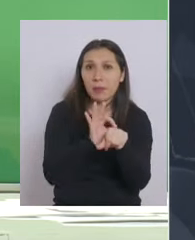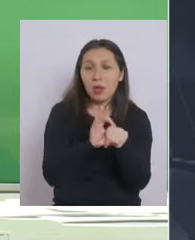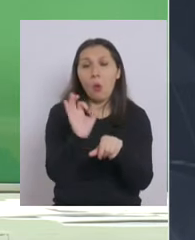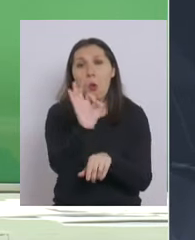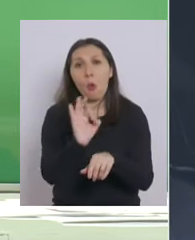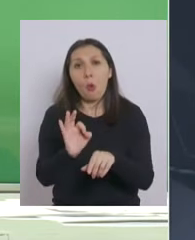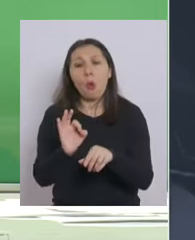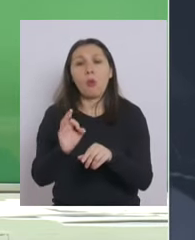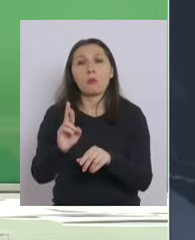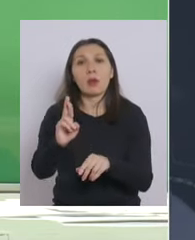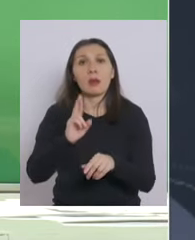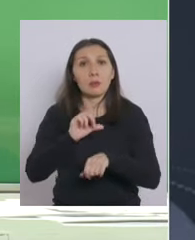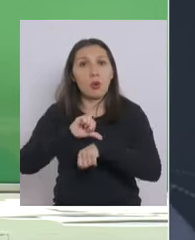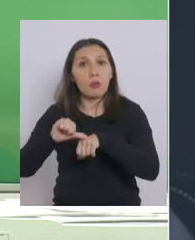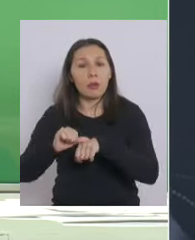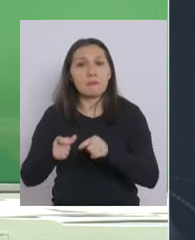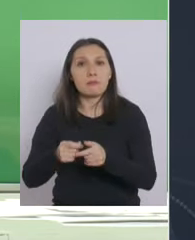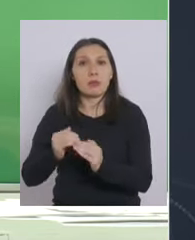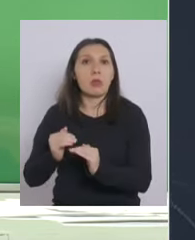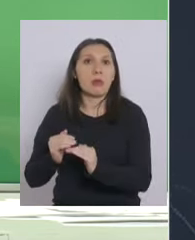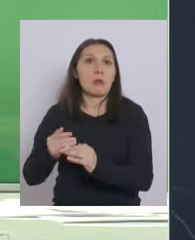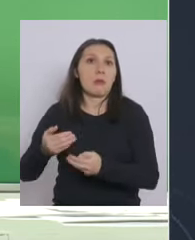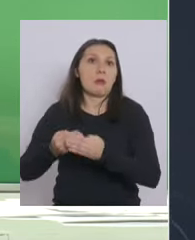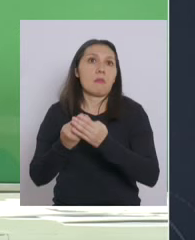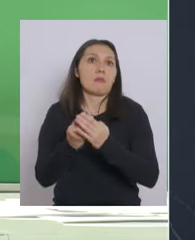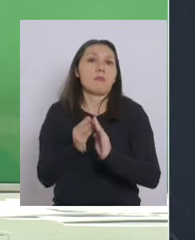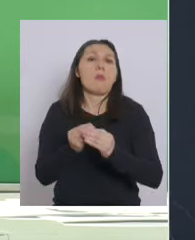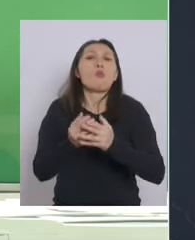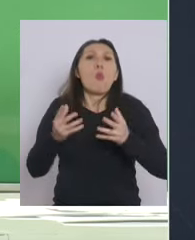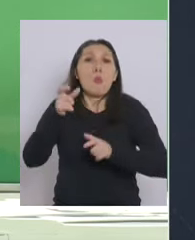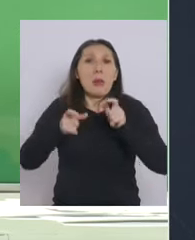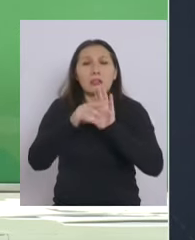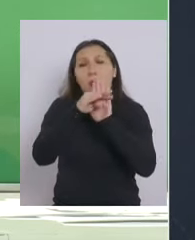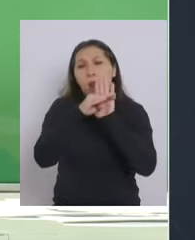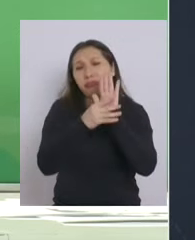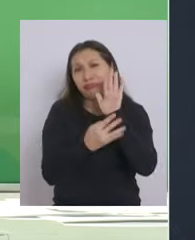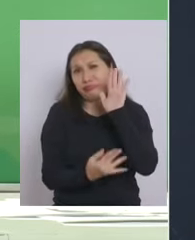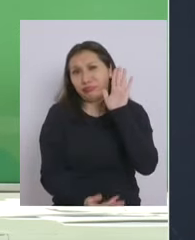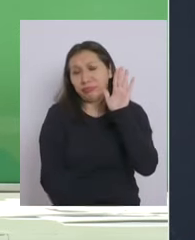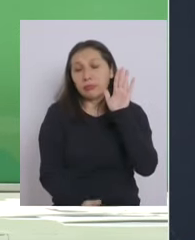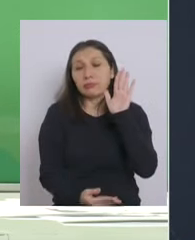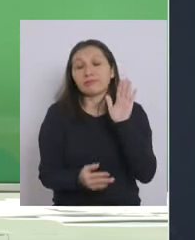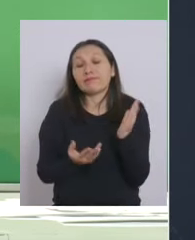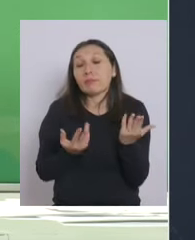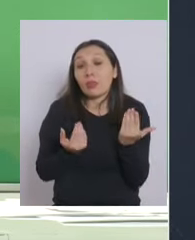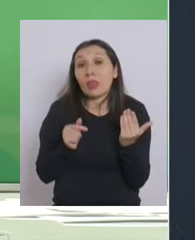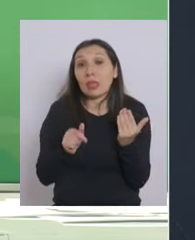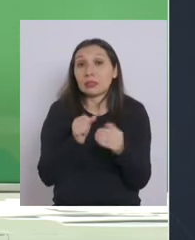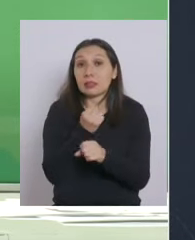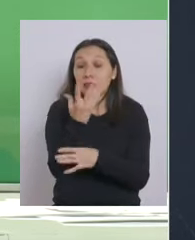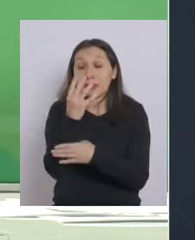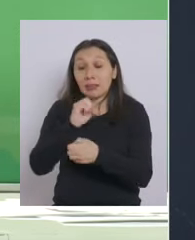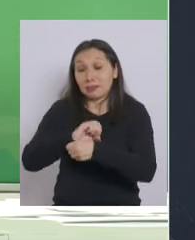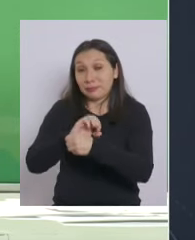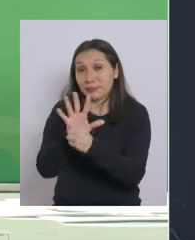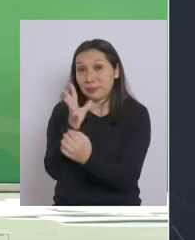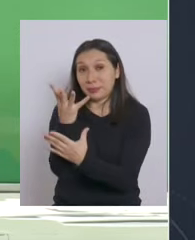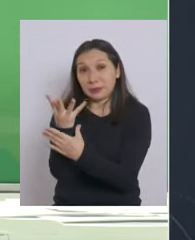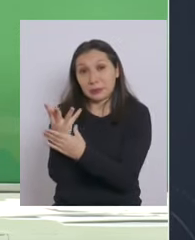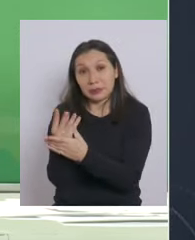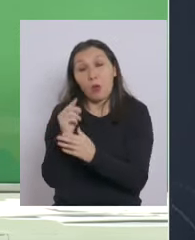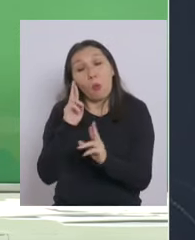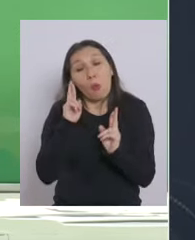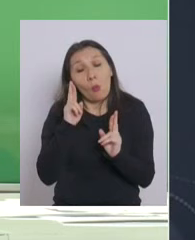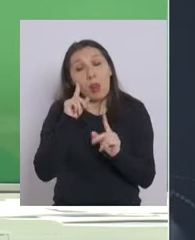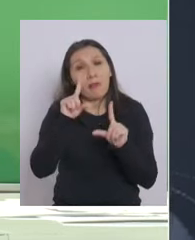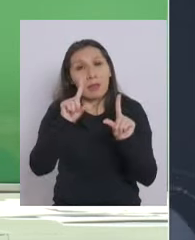o una resolución quirúrgica ha ido aumentando esperamos que una vez que esta pandemia nos amaine un